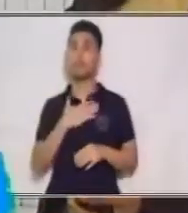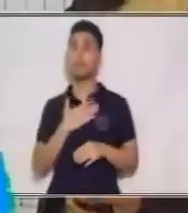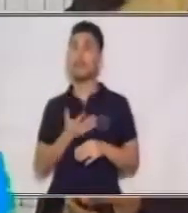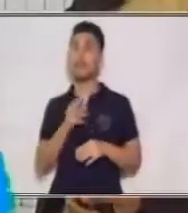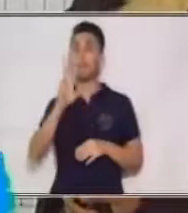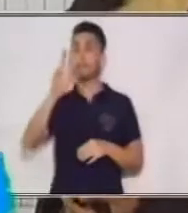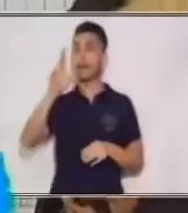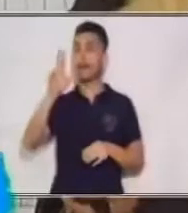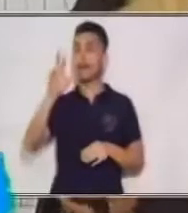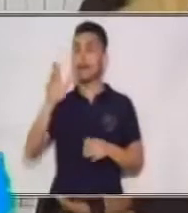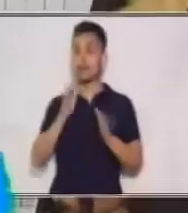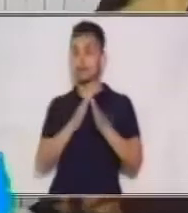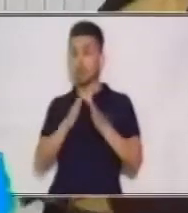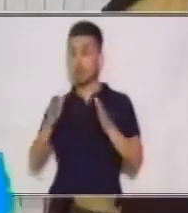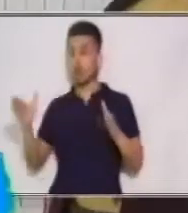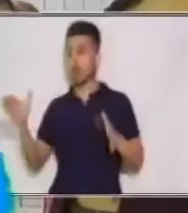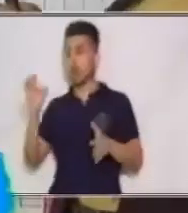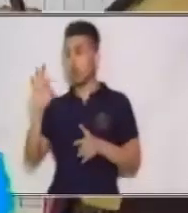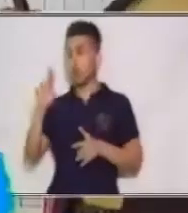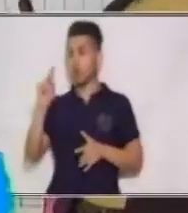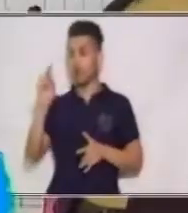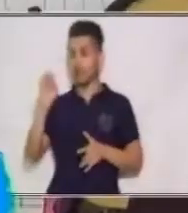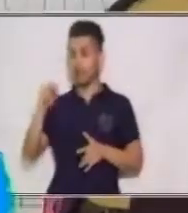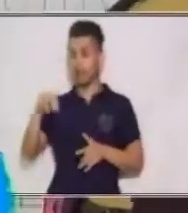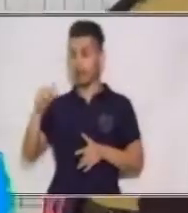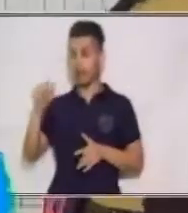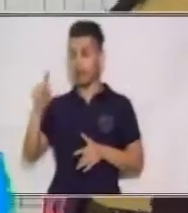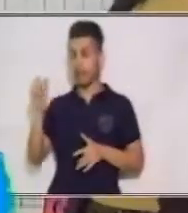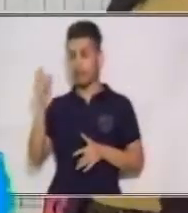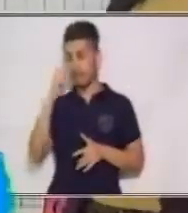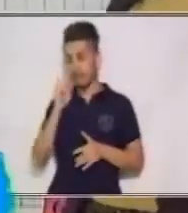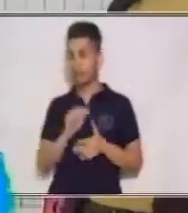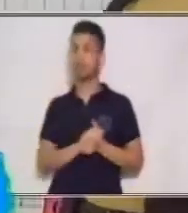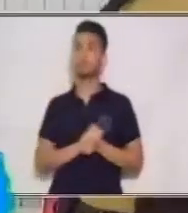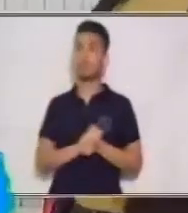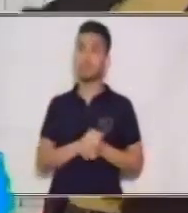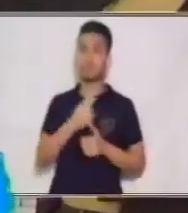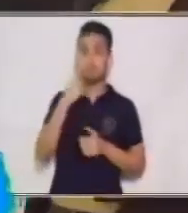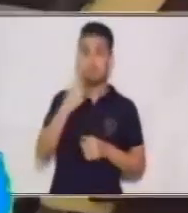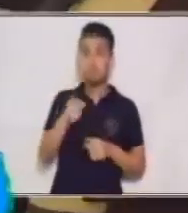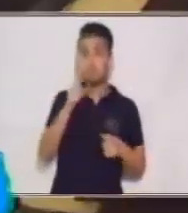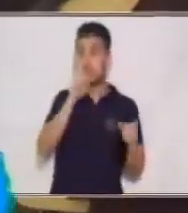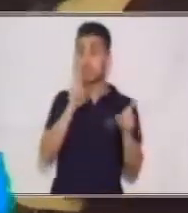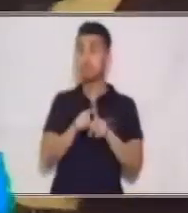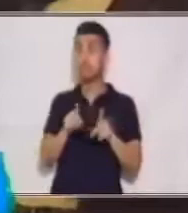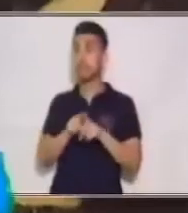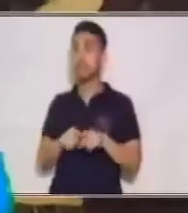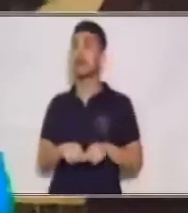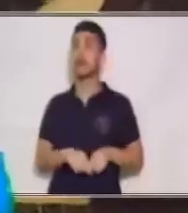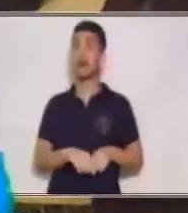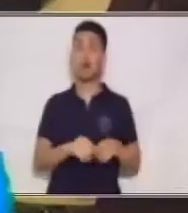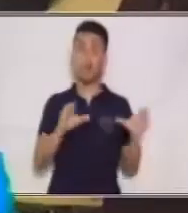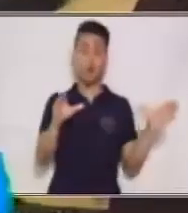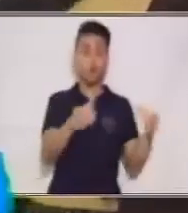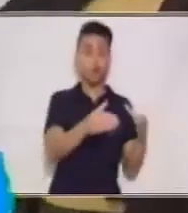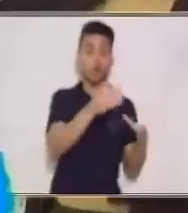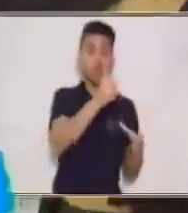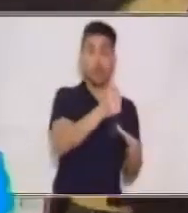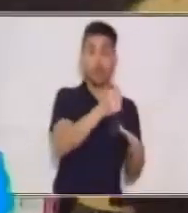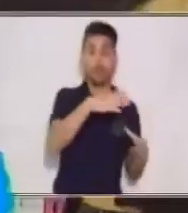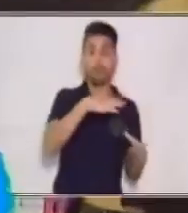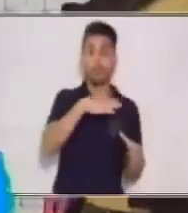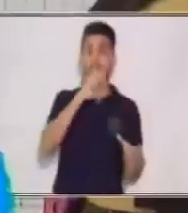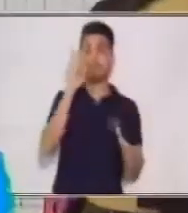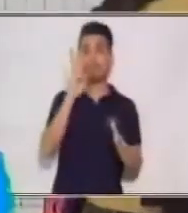parejas ordenadas. Observa también que el conjunto A tiene 3 elementos